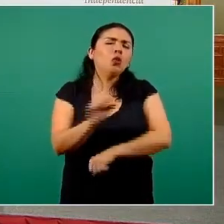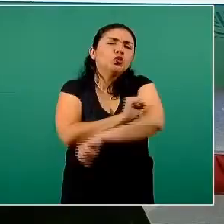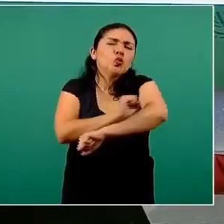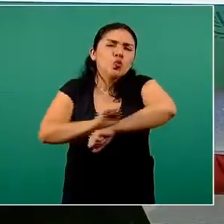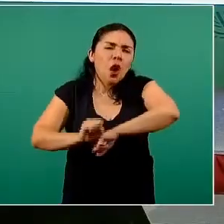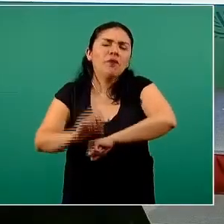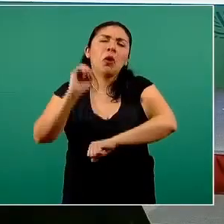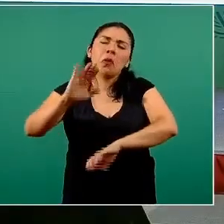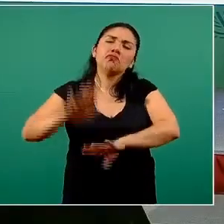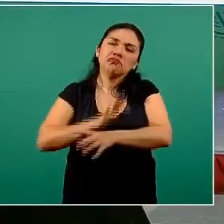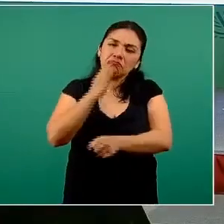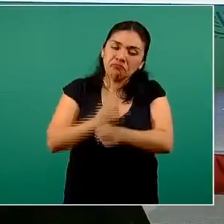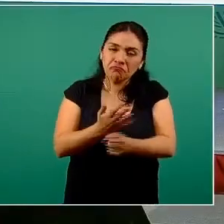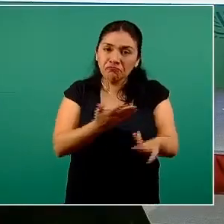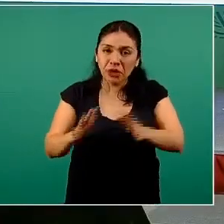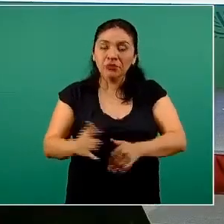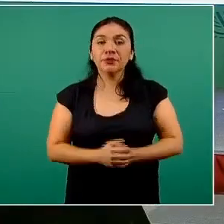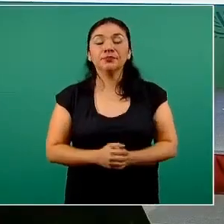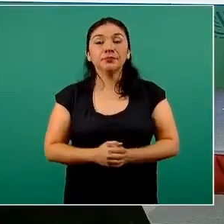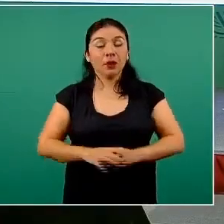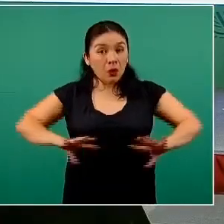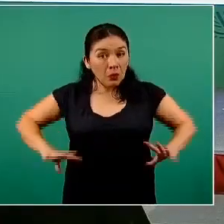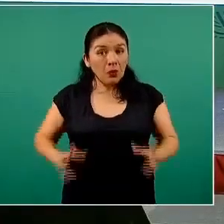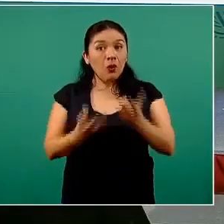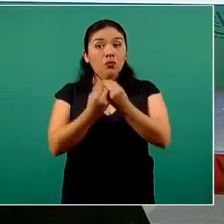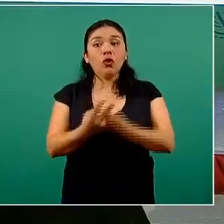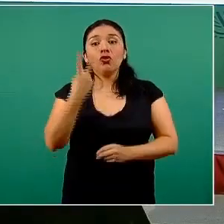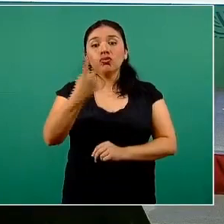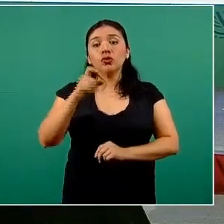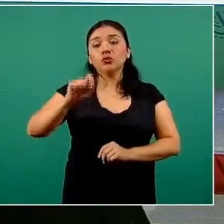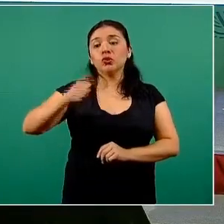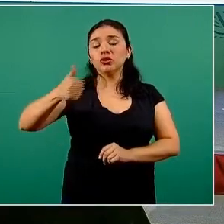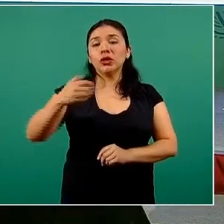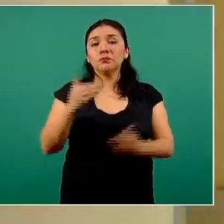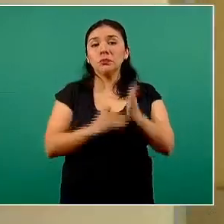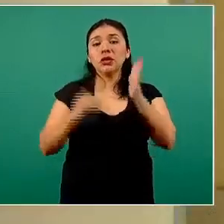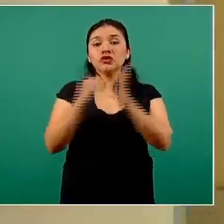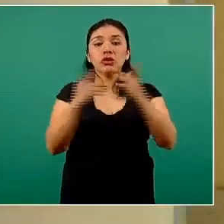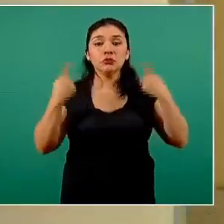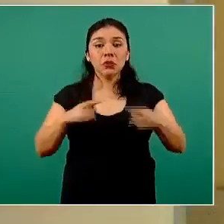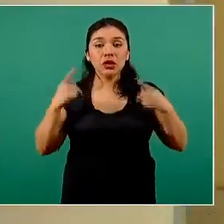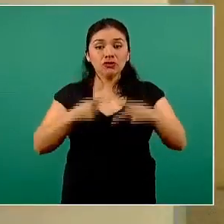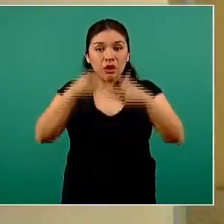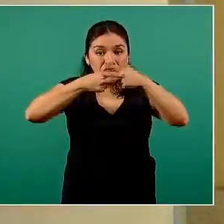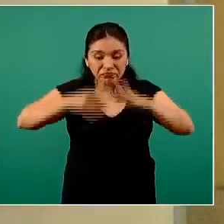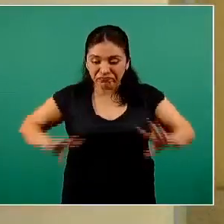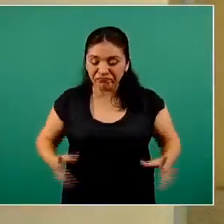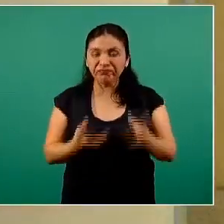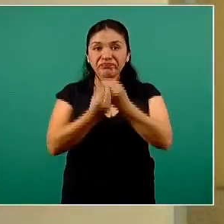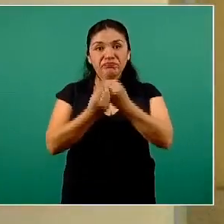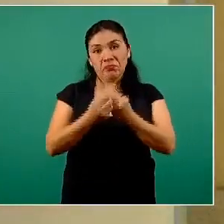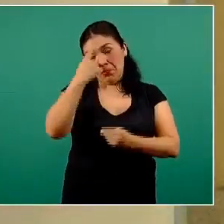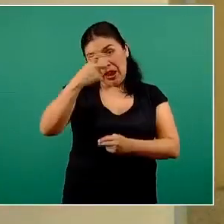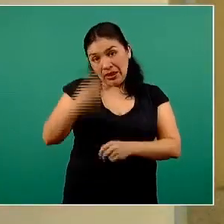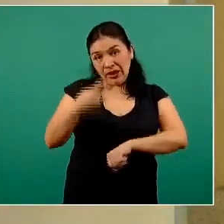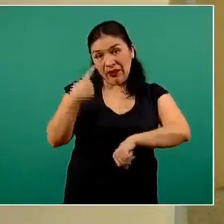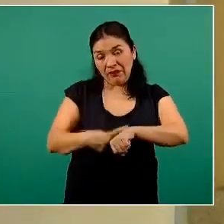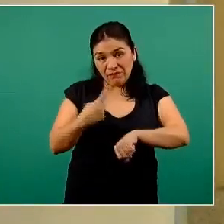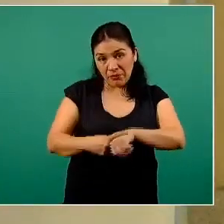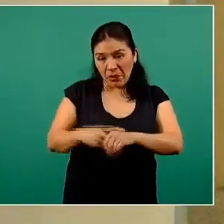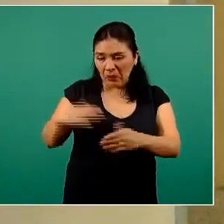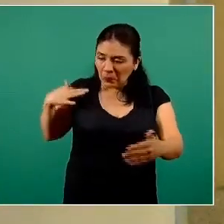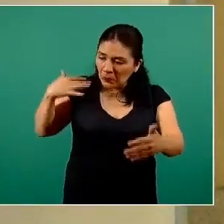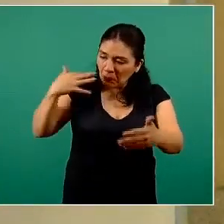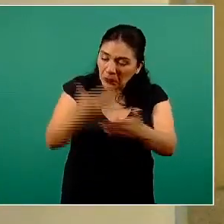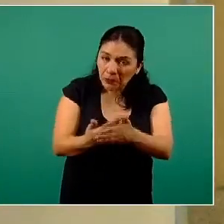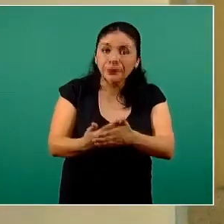leve o moderado. En total, 2.6 millones de casos estimados en toda la epidemia. Ya